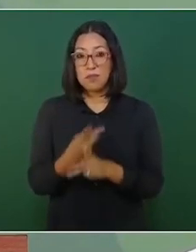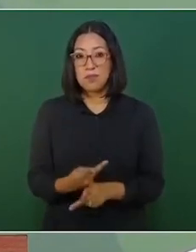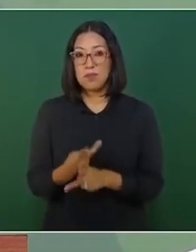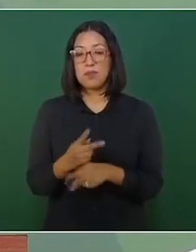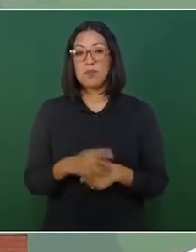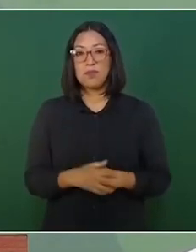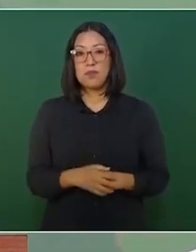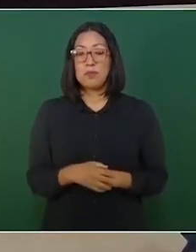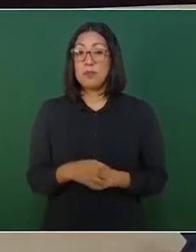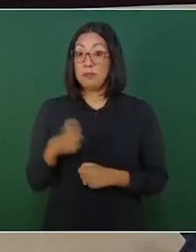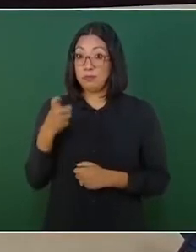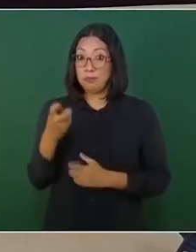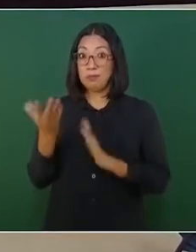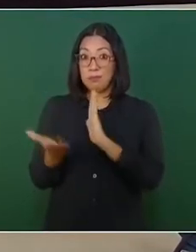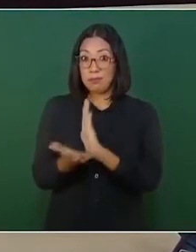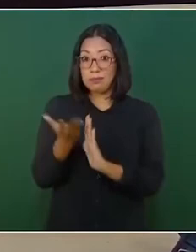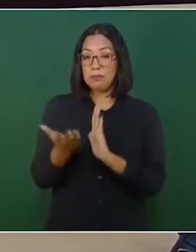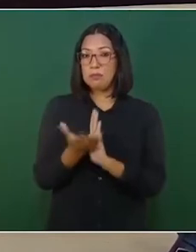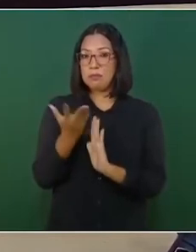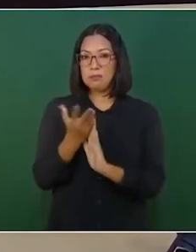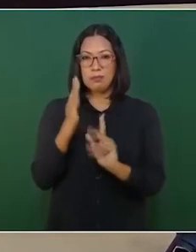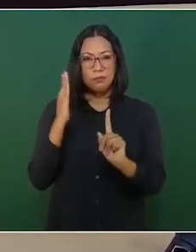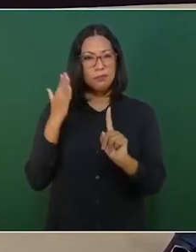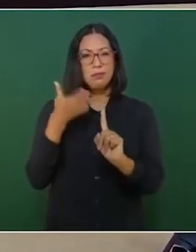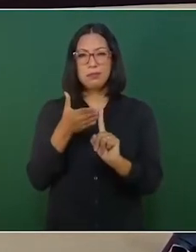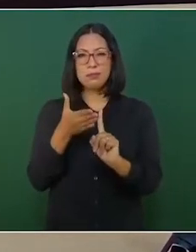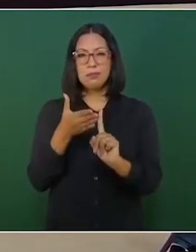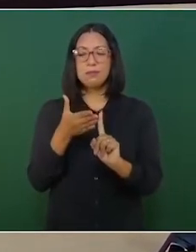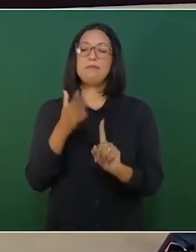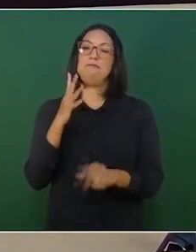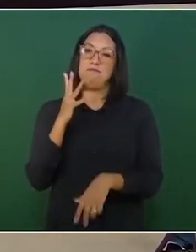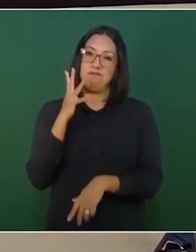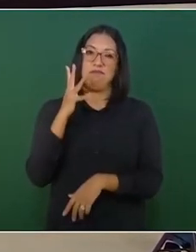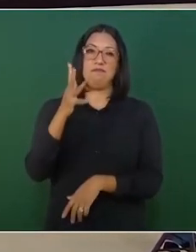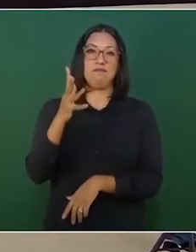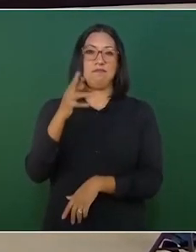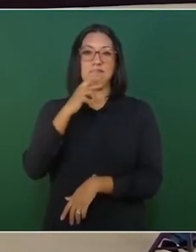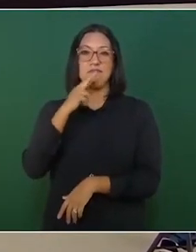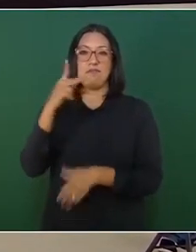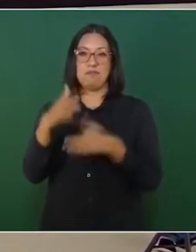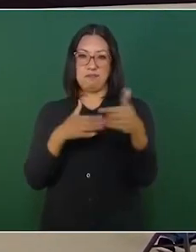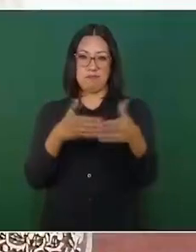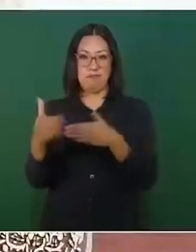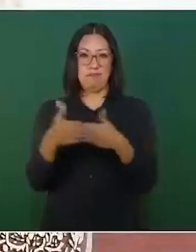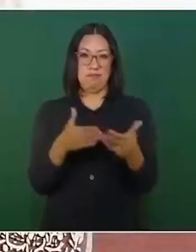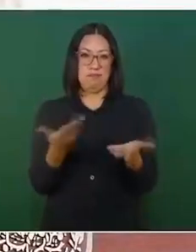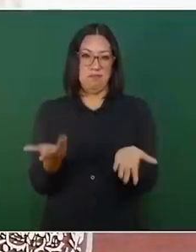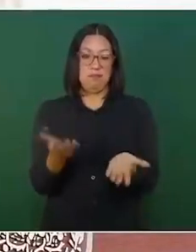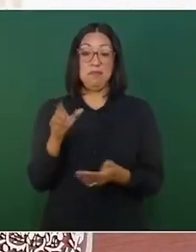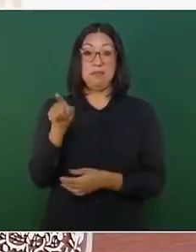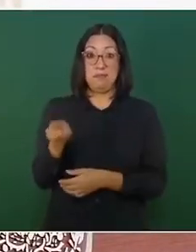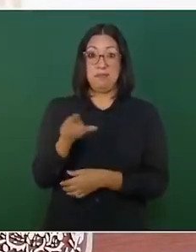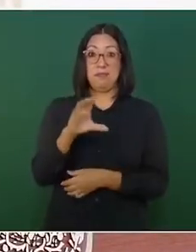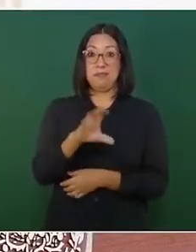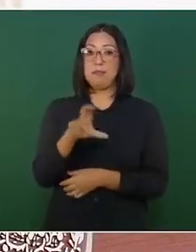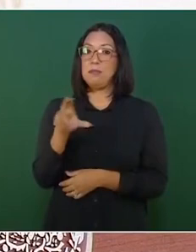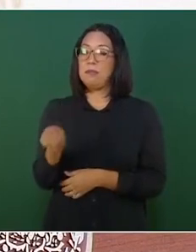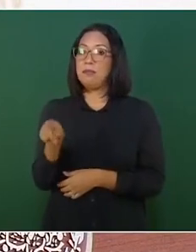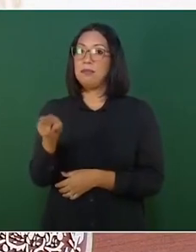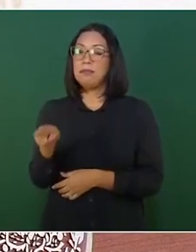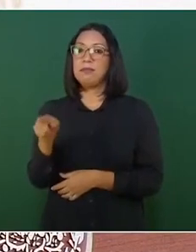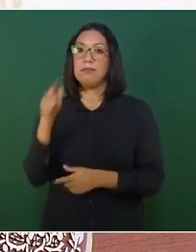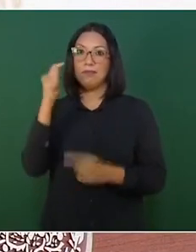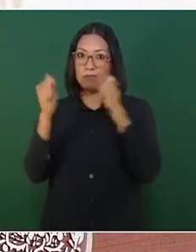hacia una modernización, hacia destinos importantísimos como Cancún, el destino más importante de Latinoamérica que